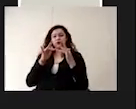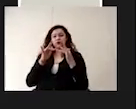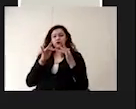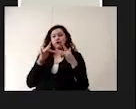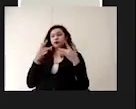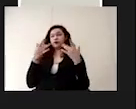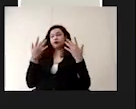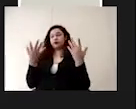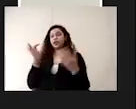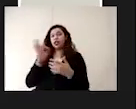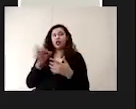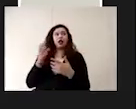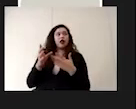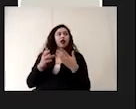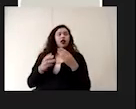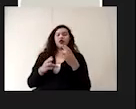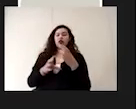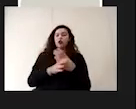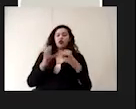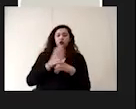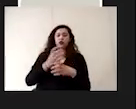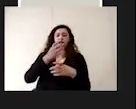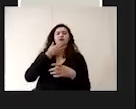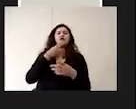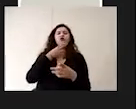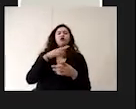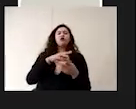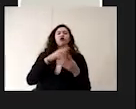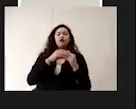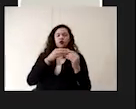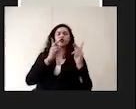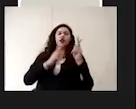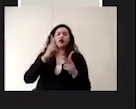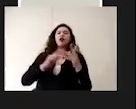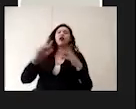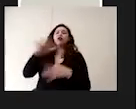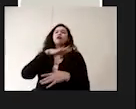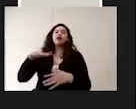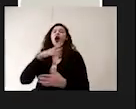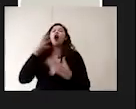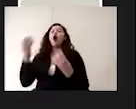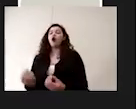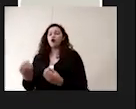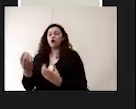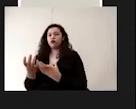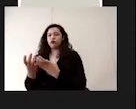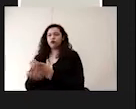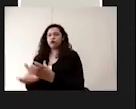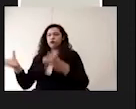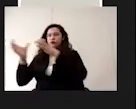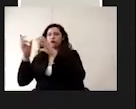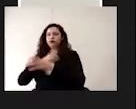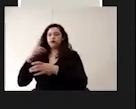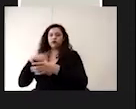ya sean materias primas, productos, superficies o embates, debe ser potable, sin